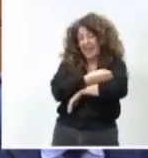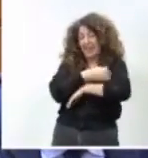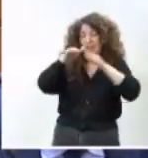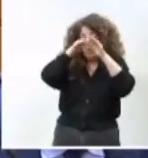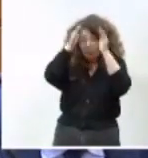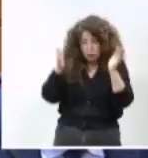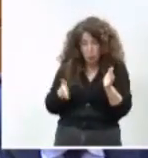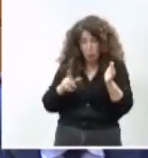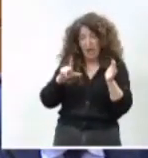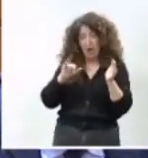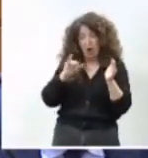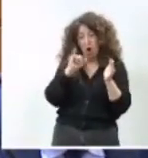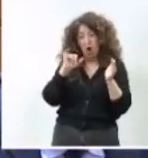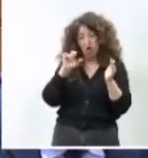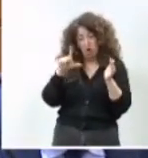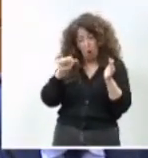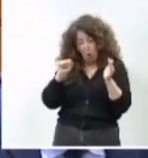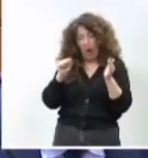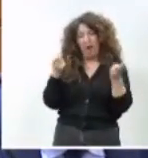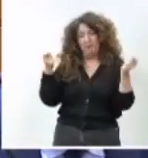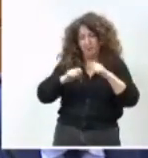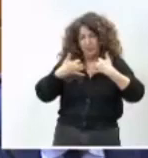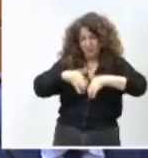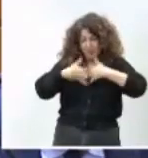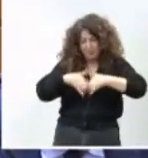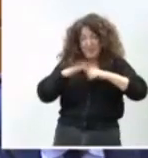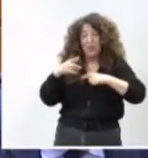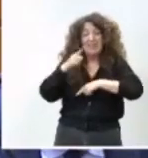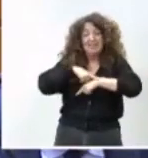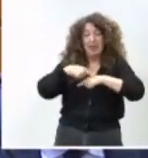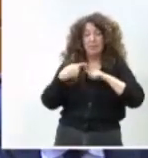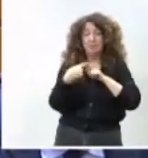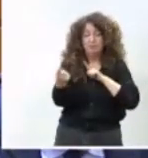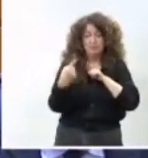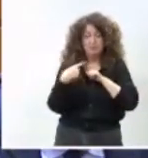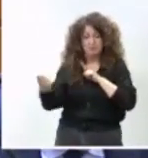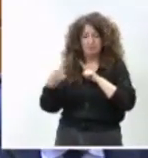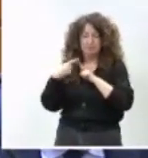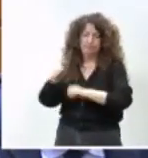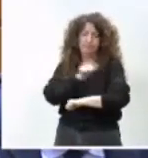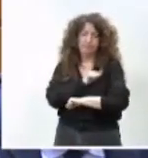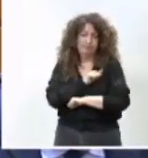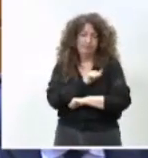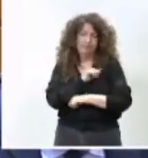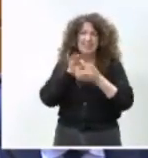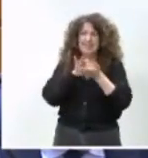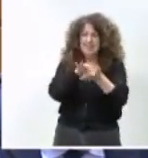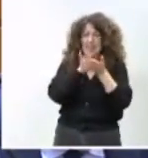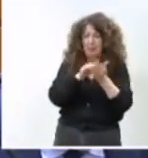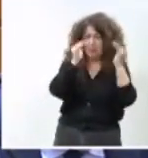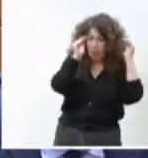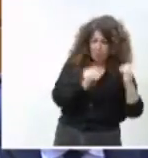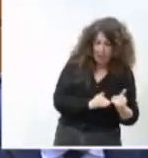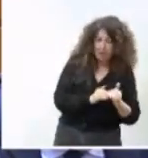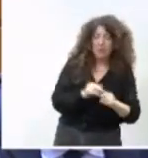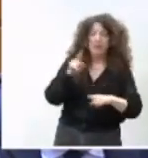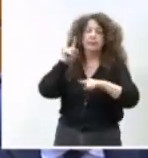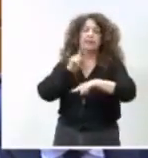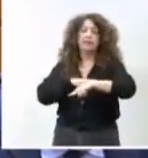Loyola. Con todos estos contratiempos, los tiempos de desplazamiento siguen y siguen creciendo. Menos servicio y más tiempo de